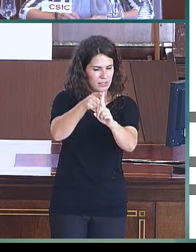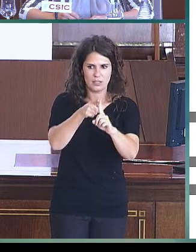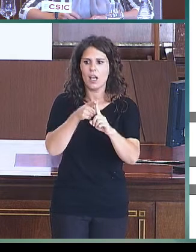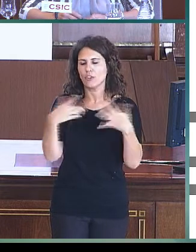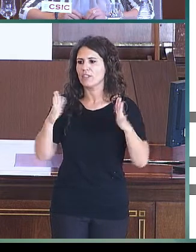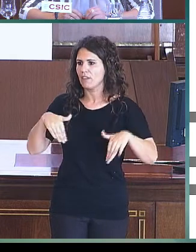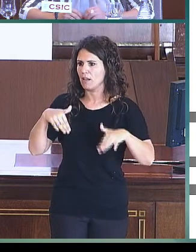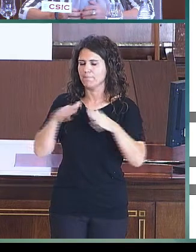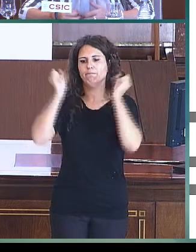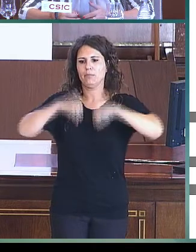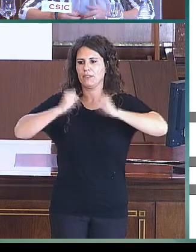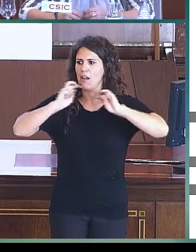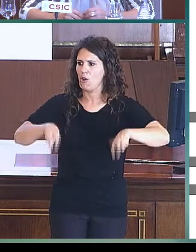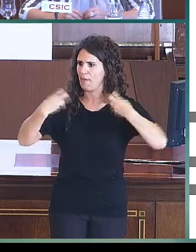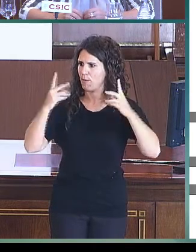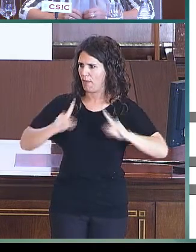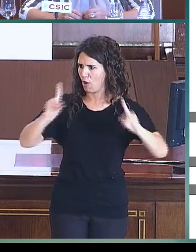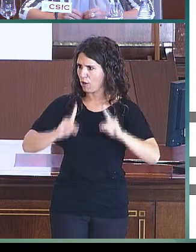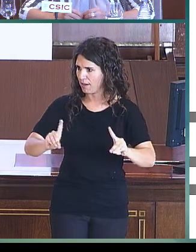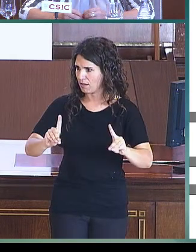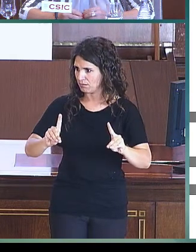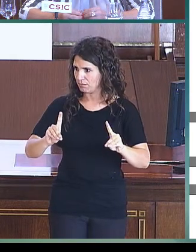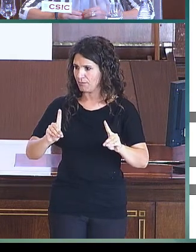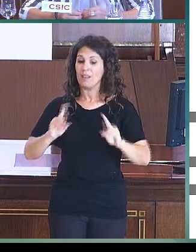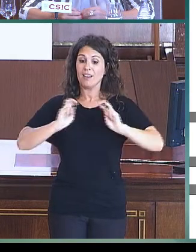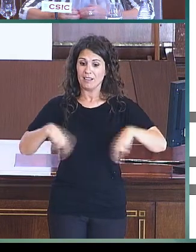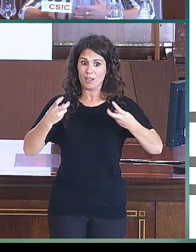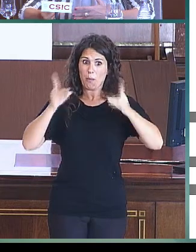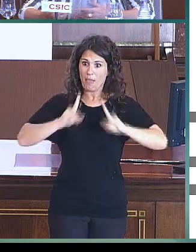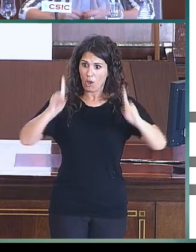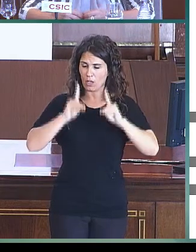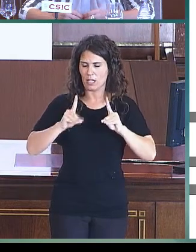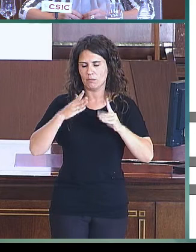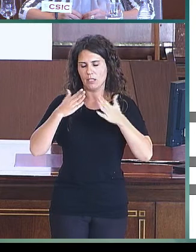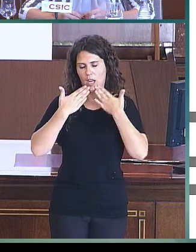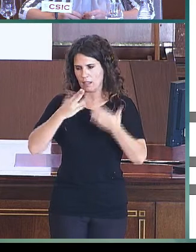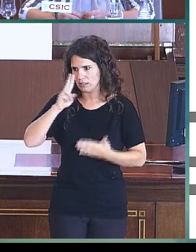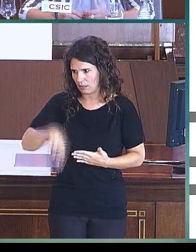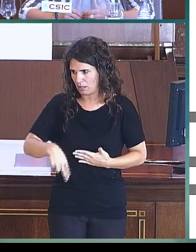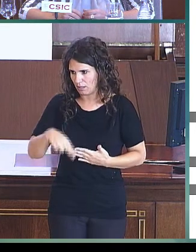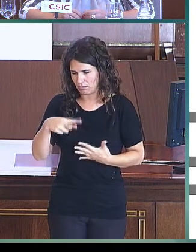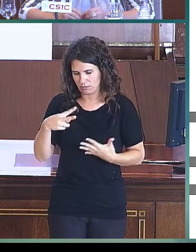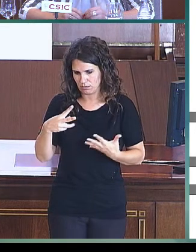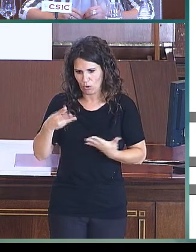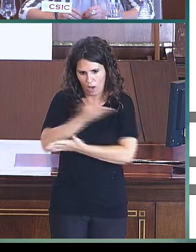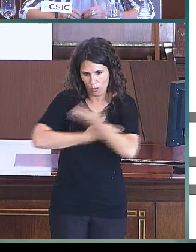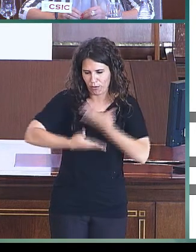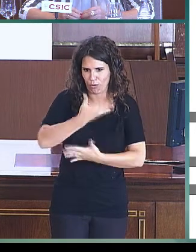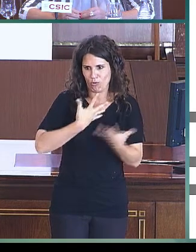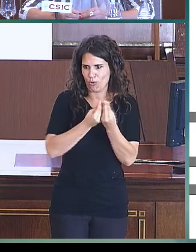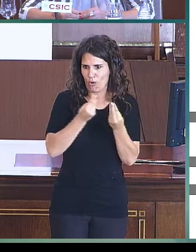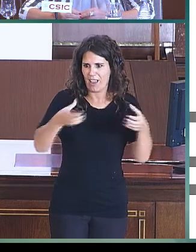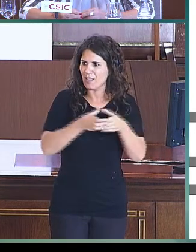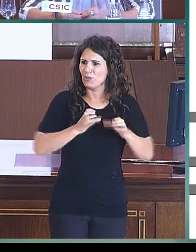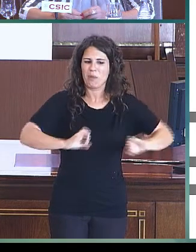pedagógica que, en colaboración y de la mano de la inestimable labor que hace en la Comunidad de Madrid